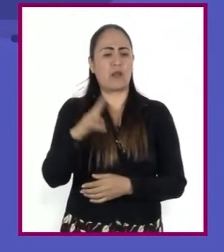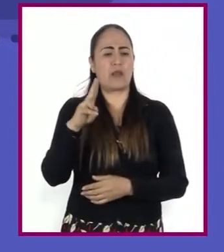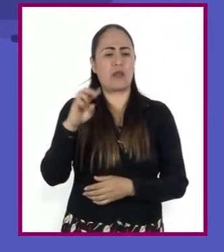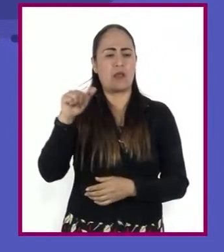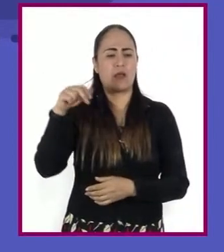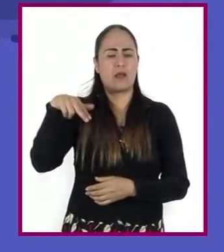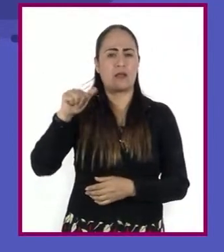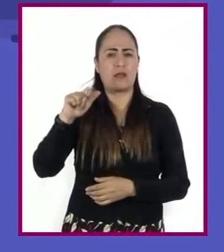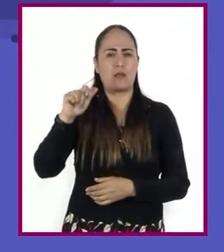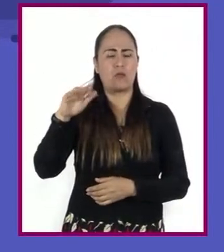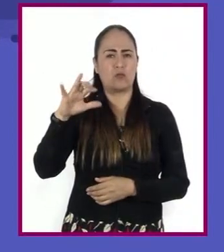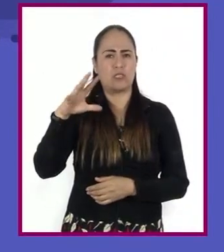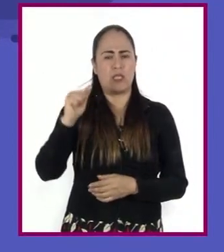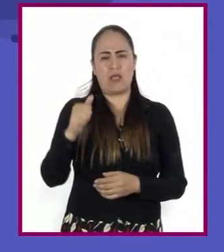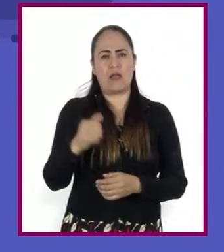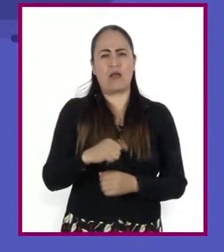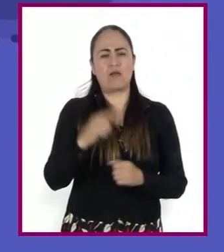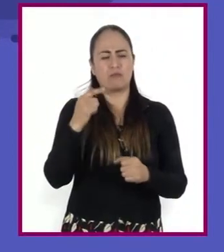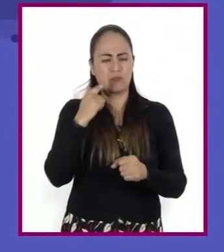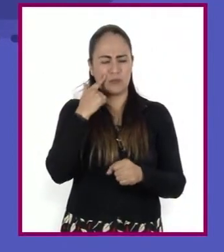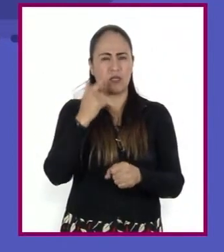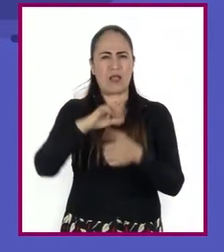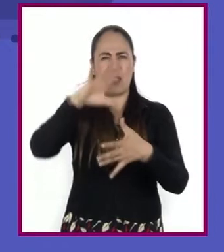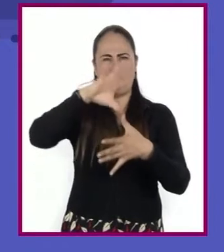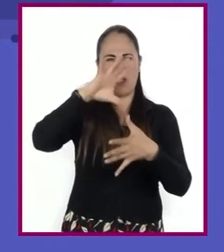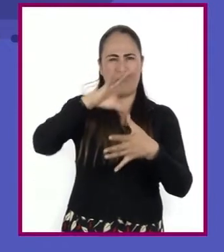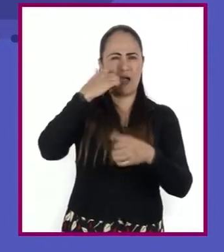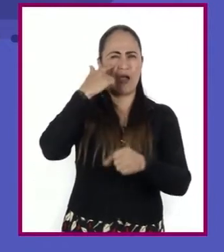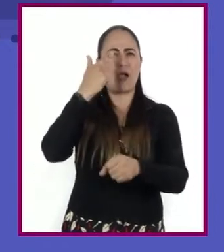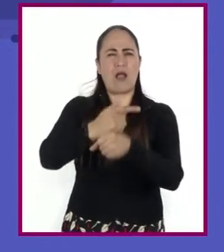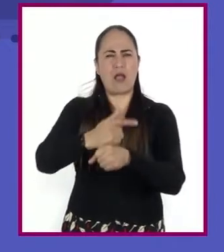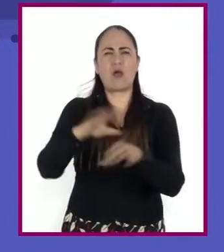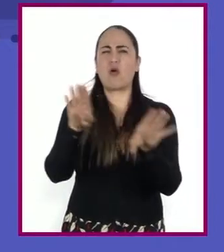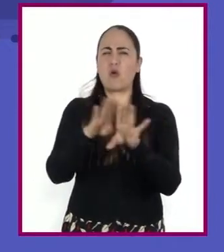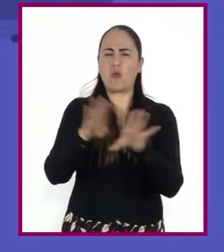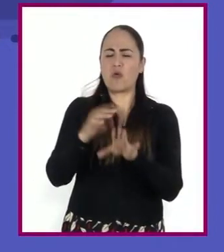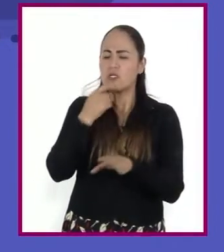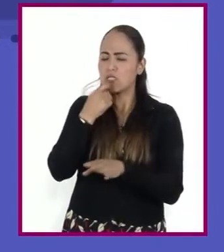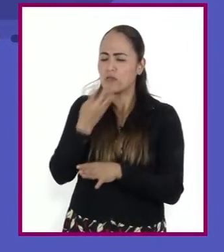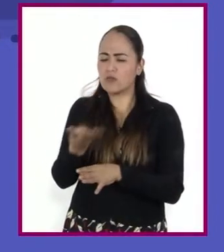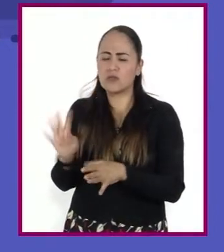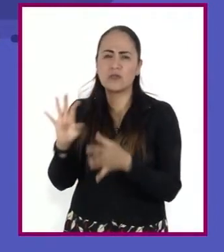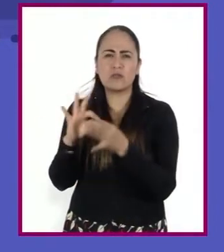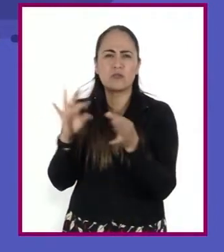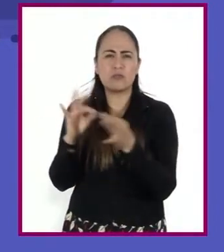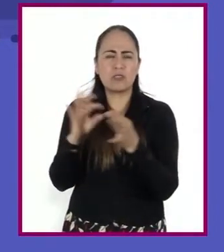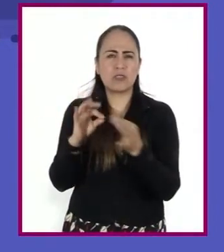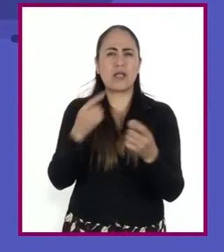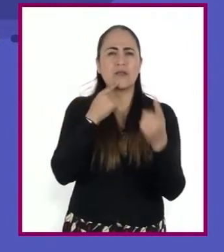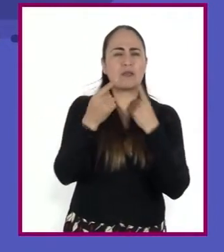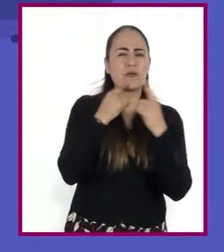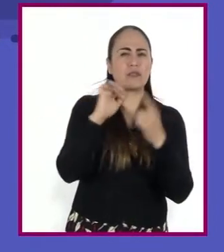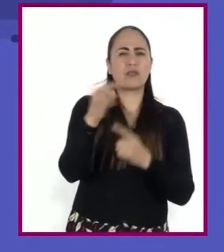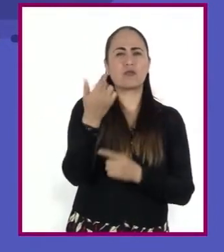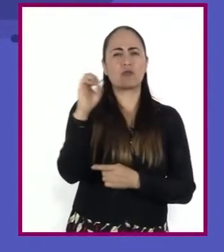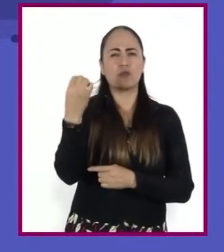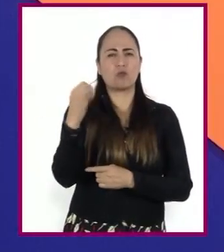¿Cómo explicar el descubrimiento de América a los niños? El debate, 12 de octubre de 2017.